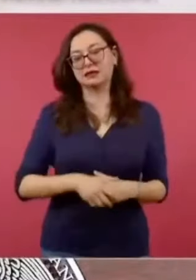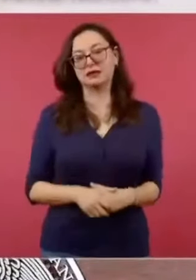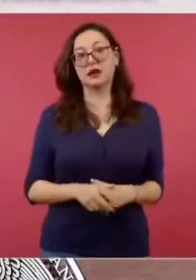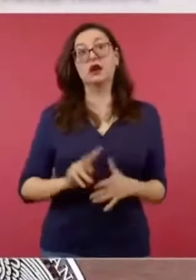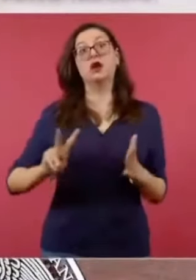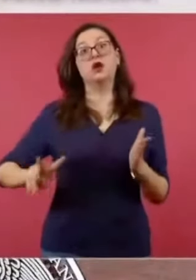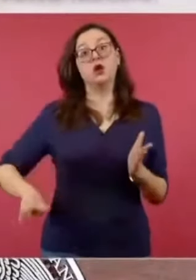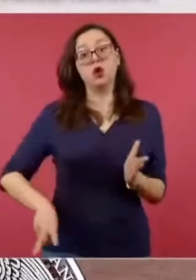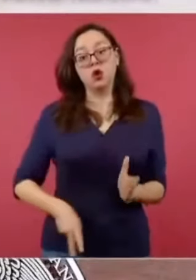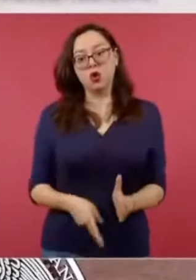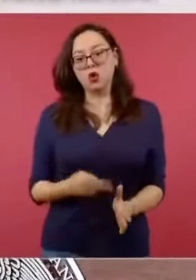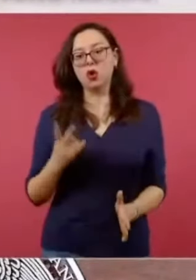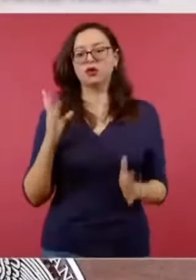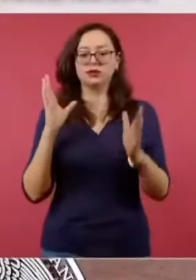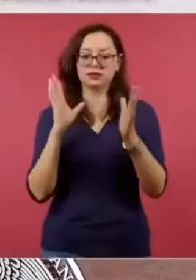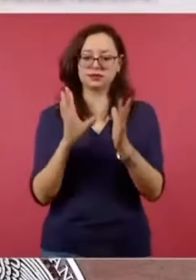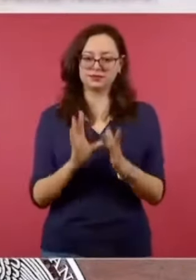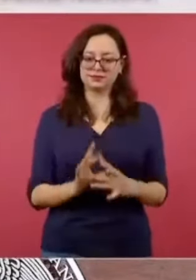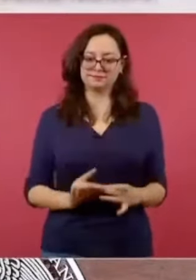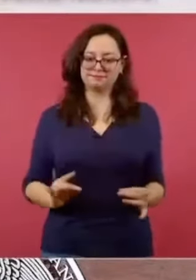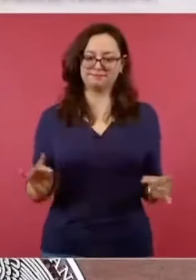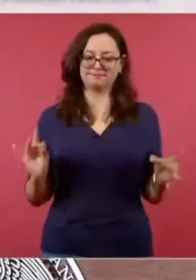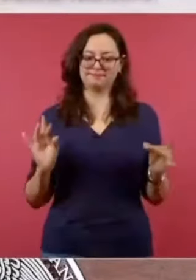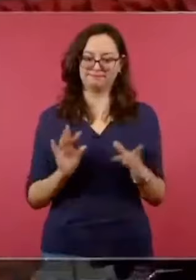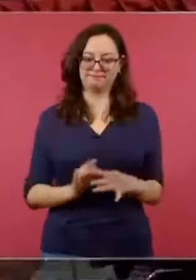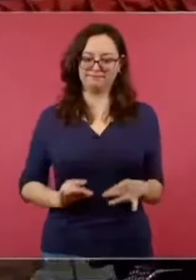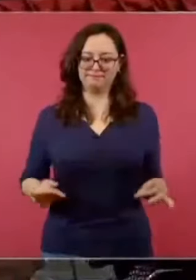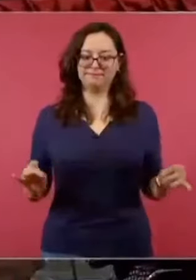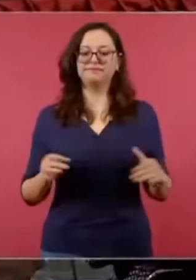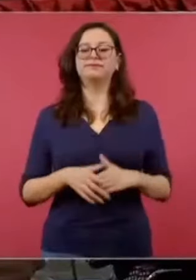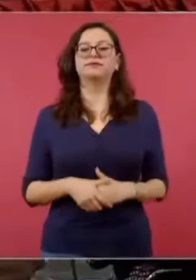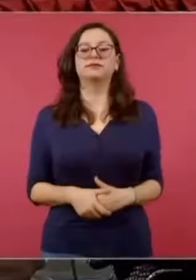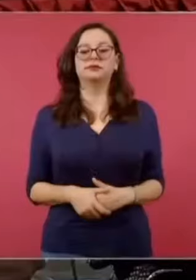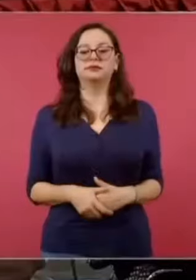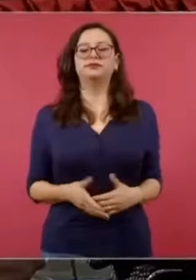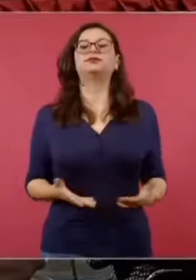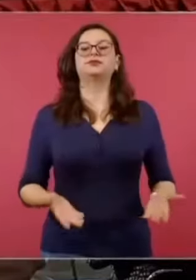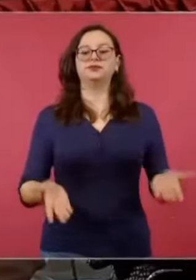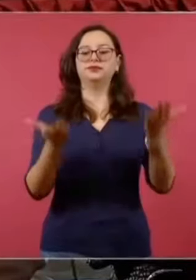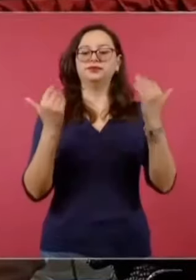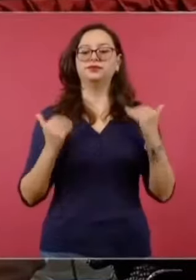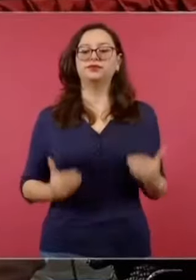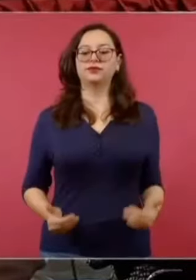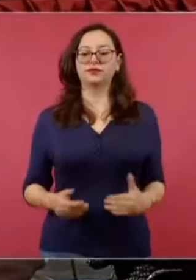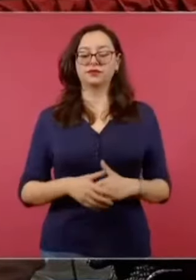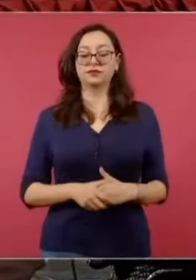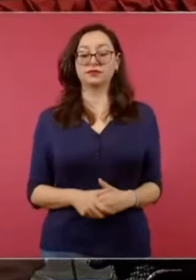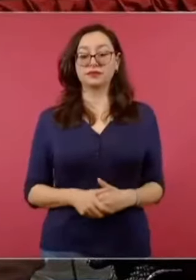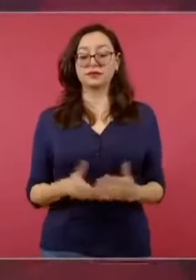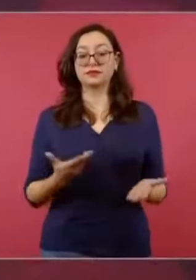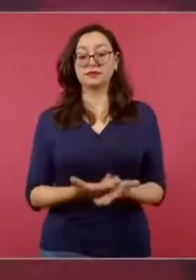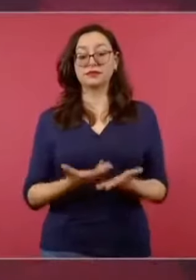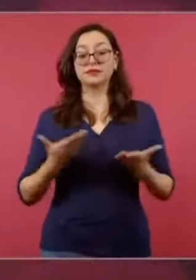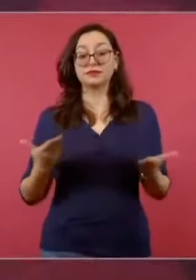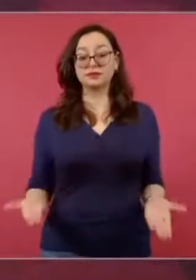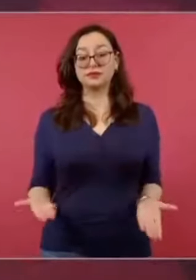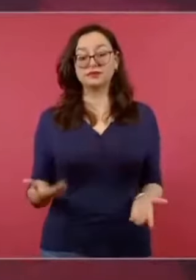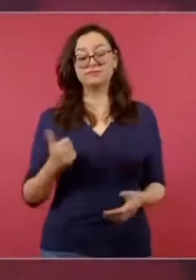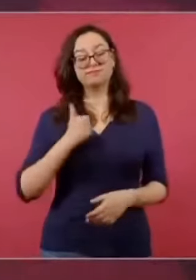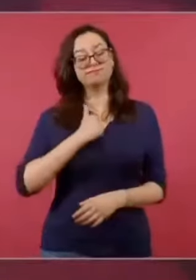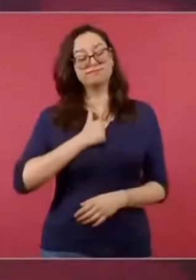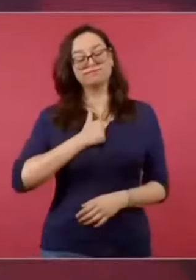Hasta aquí está este desmentido. Pero ahora nos toca, muy lamentablemente,